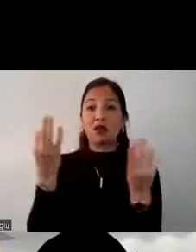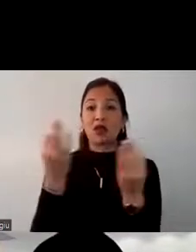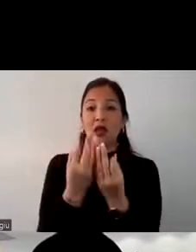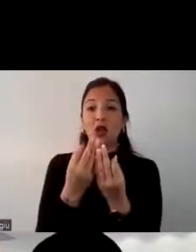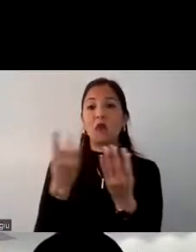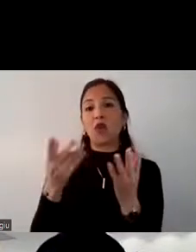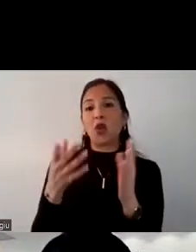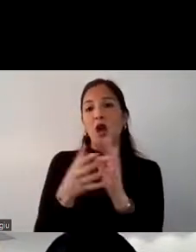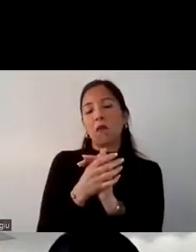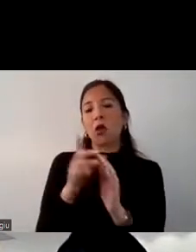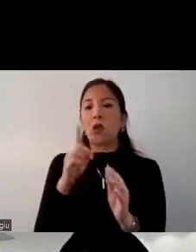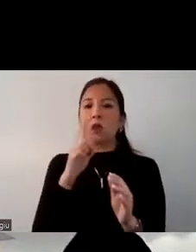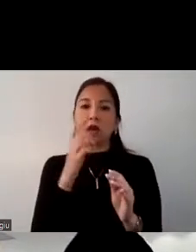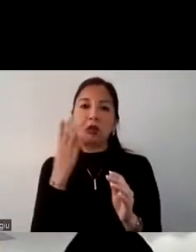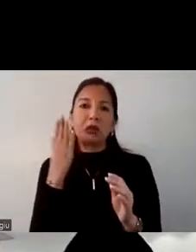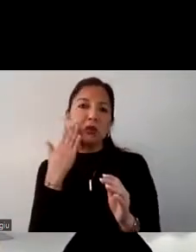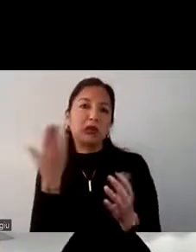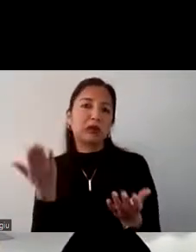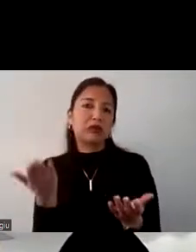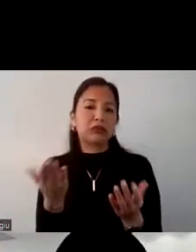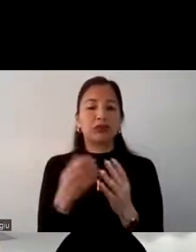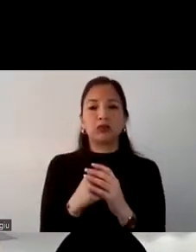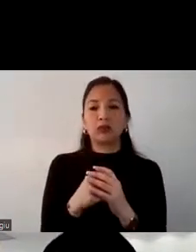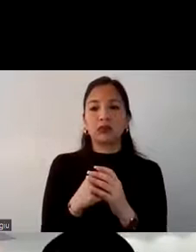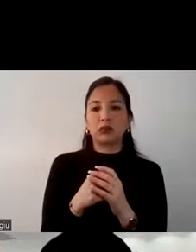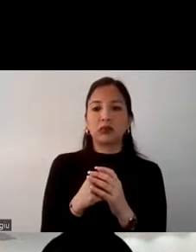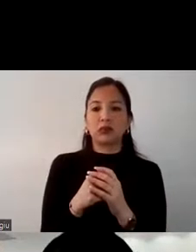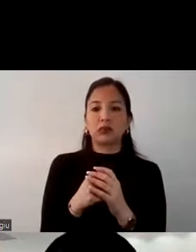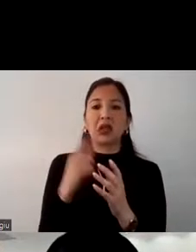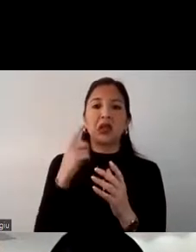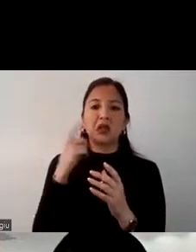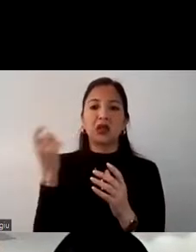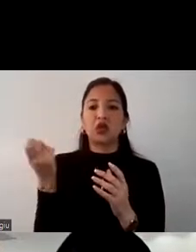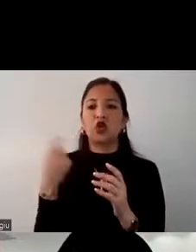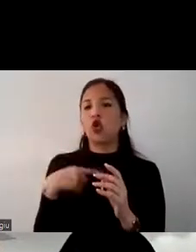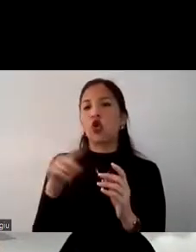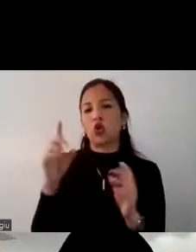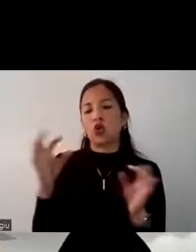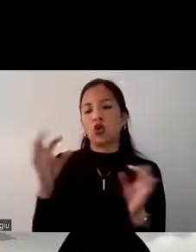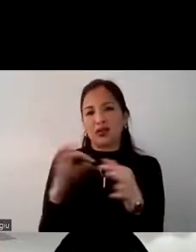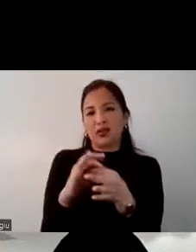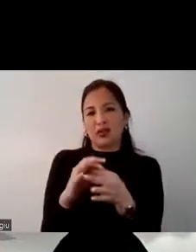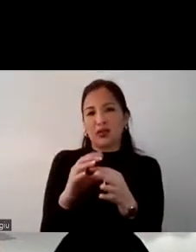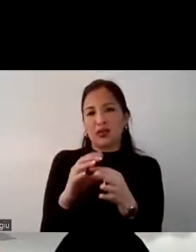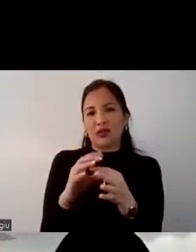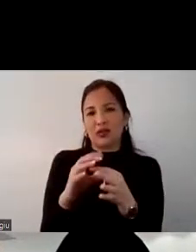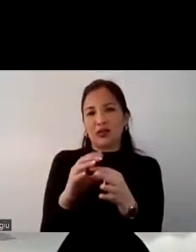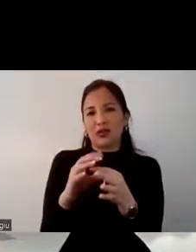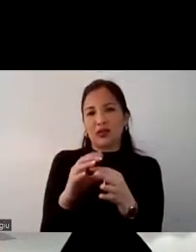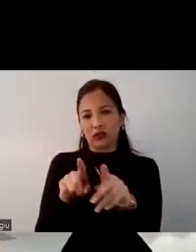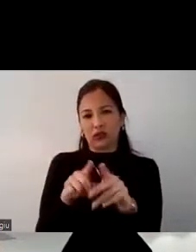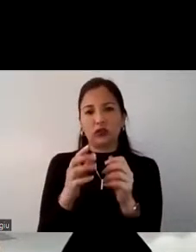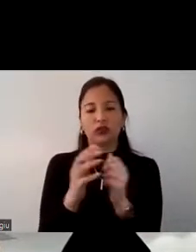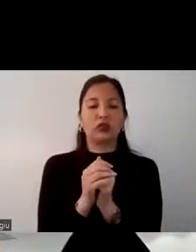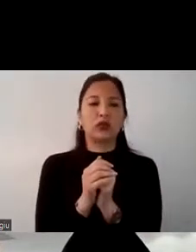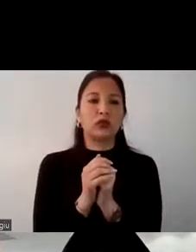hacer con padres lo pueden hacer con tíos no necesariamente con hijos como lo vemos acá